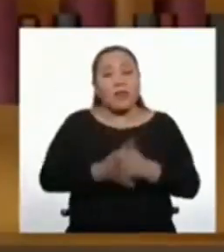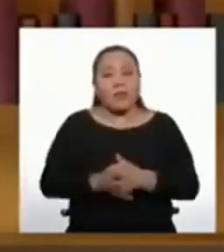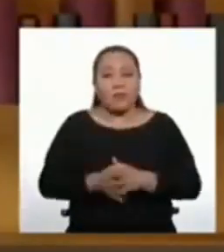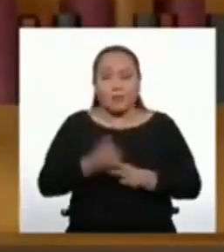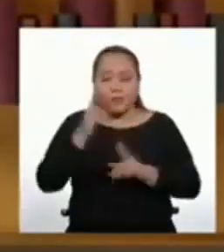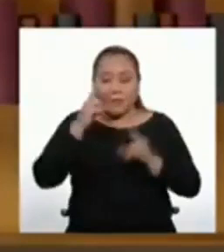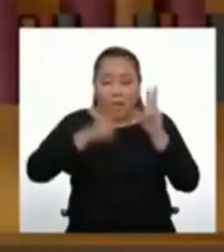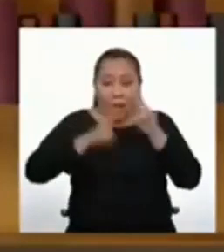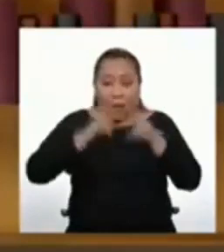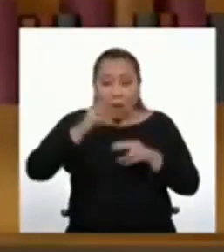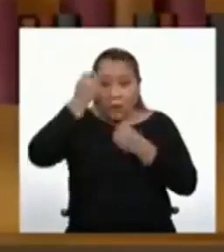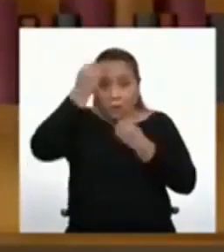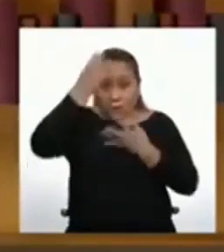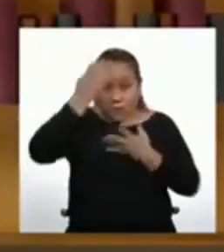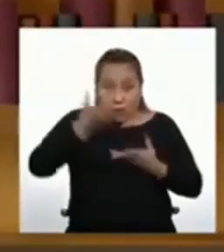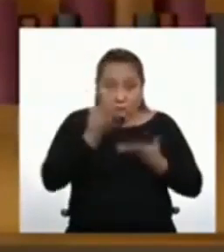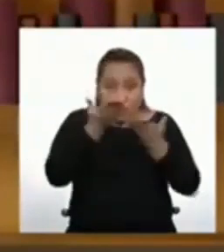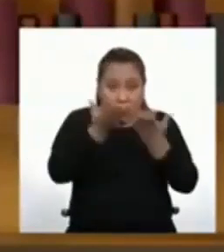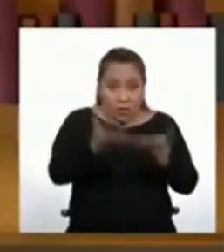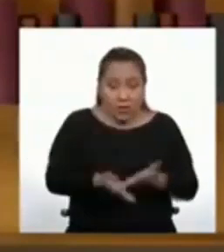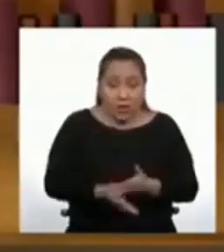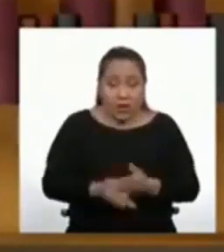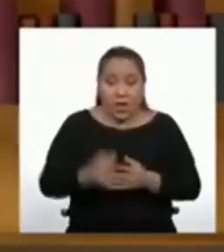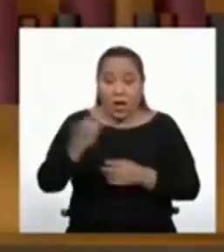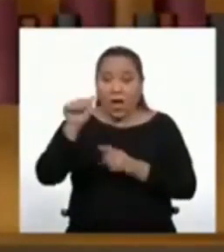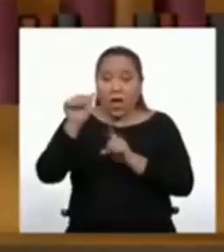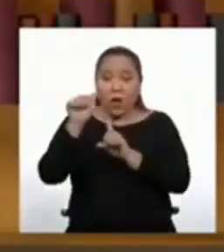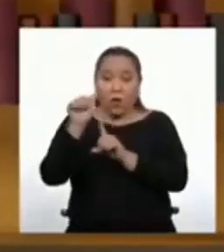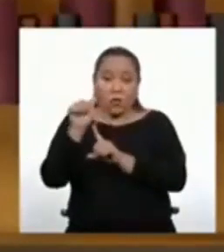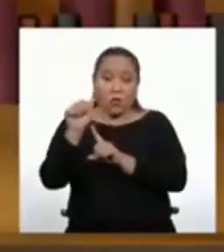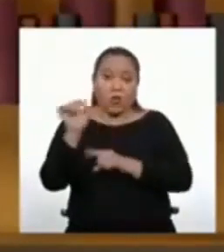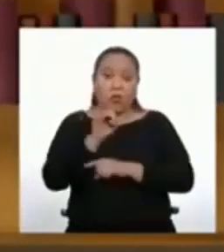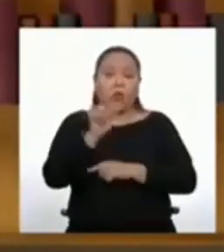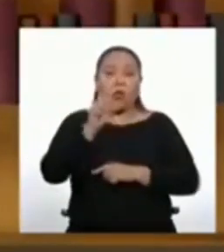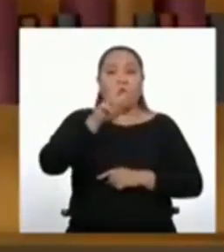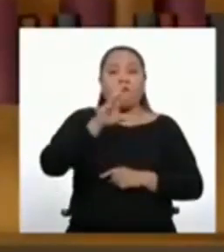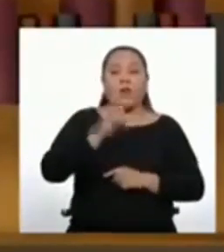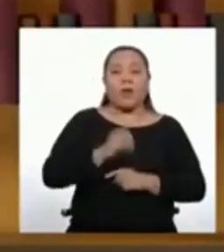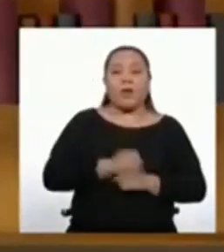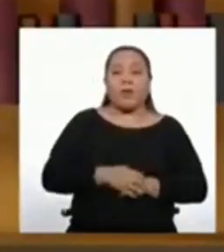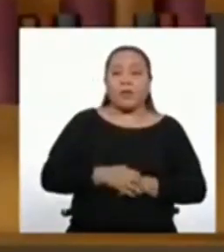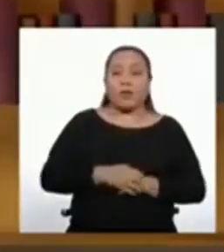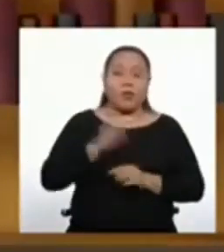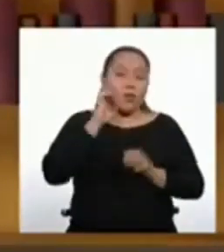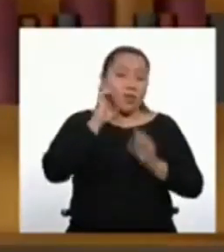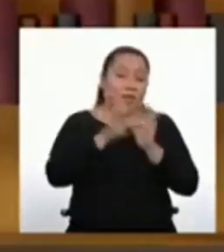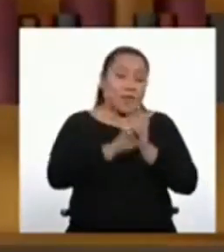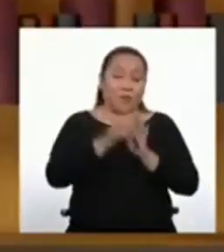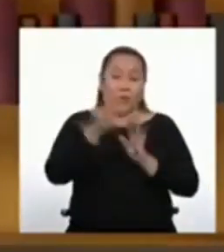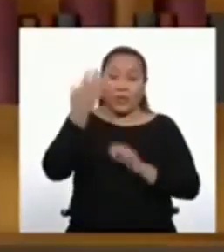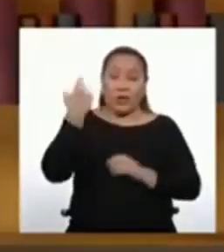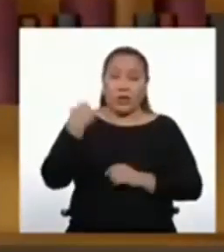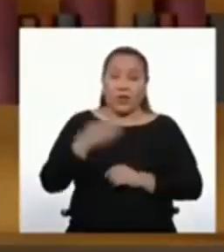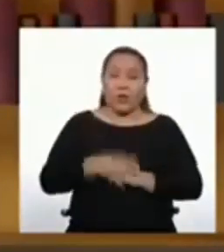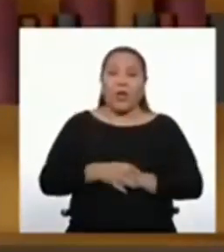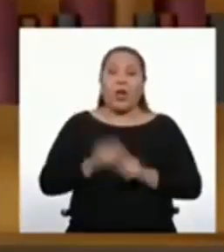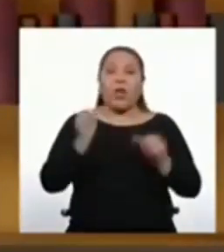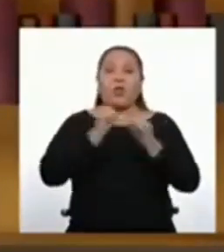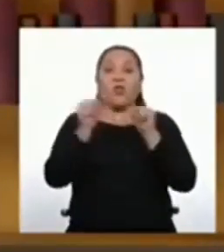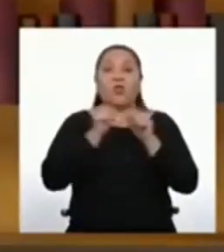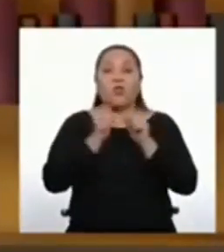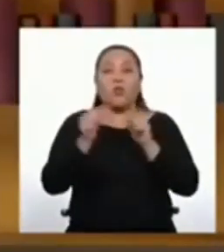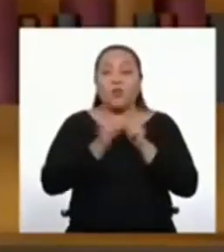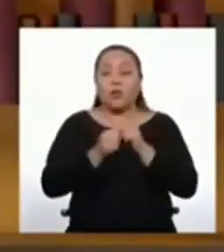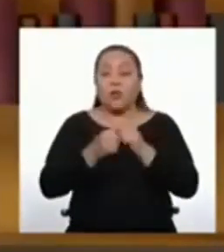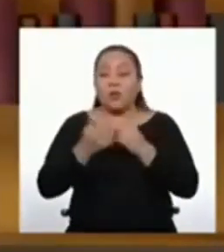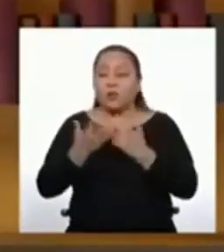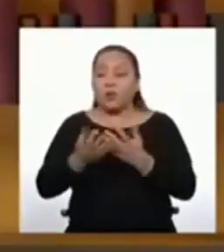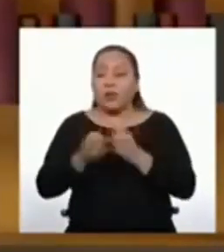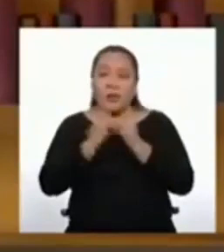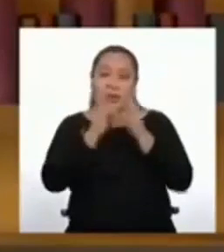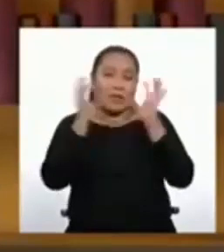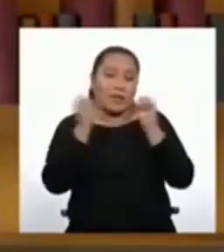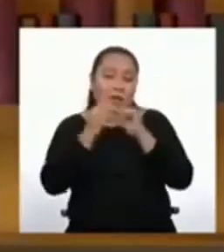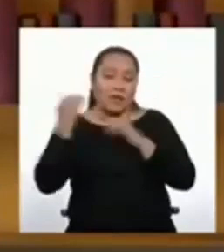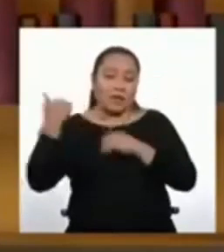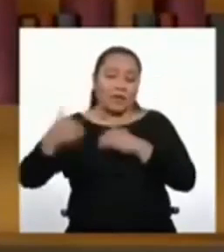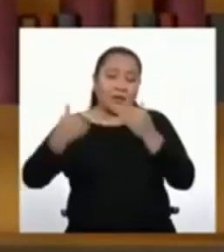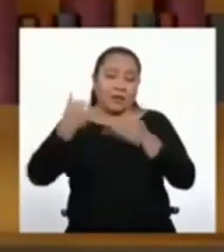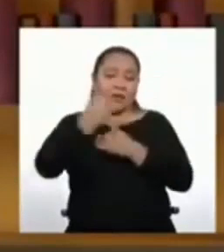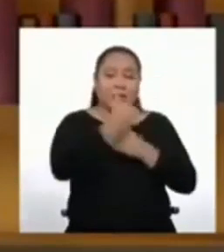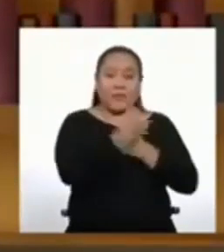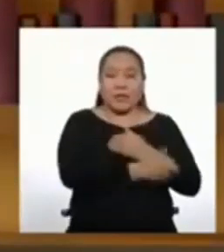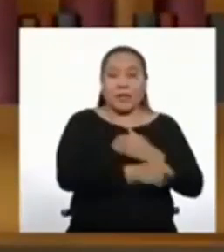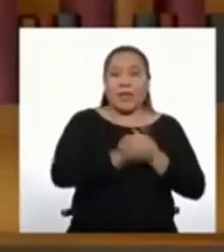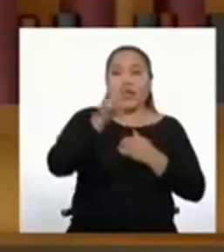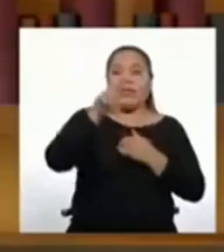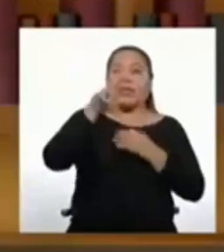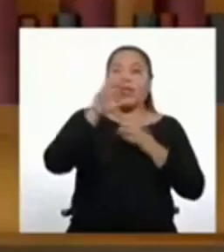Revisemos lo que tenemos. Nuestro a sub 1 es 20. Como en el ejemplo anterior, el número de elementos o días en esta progresión